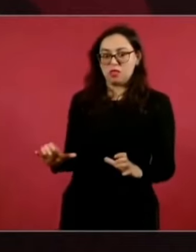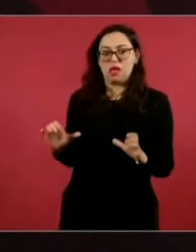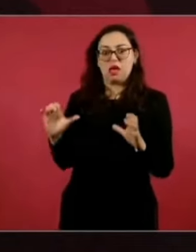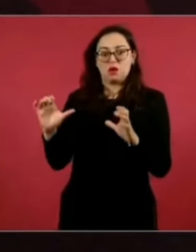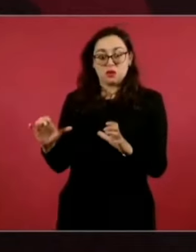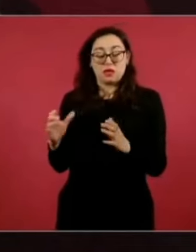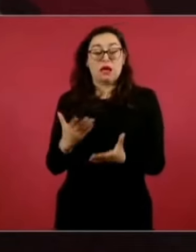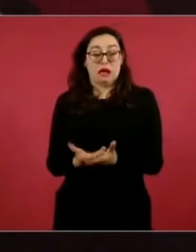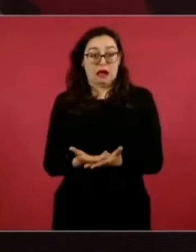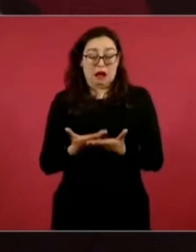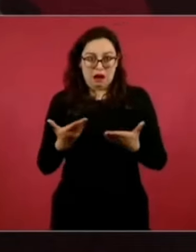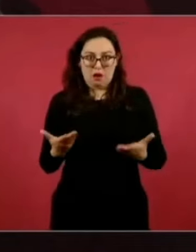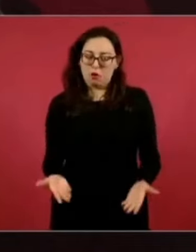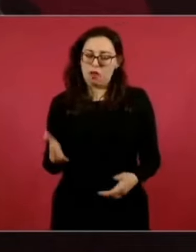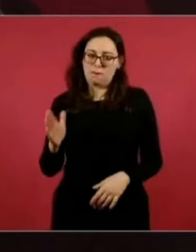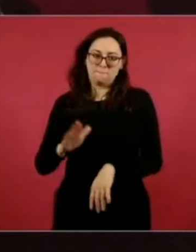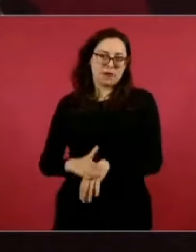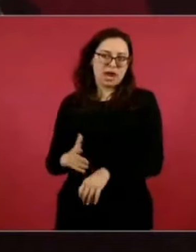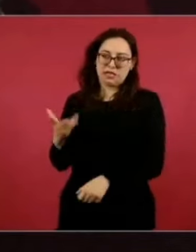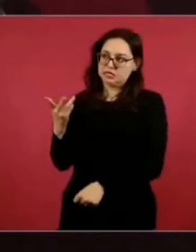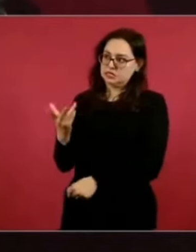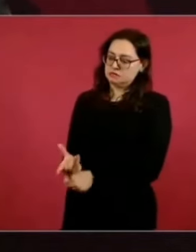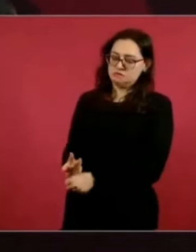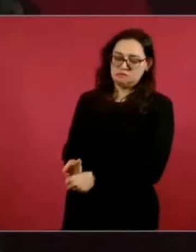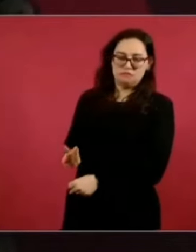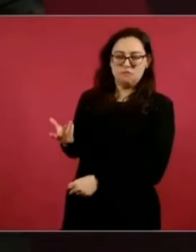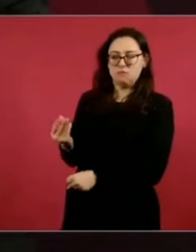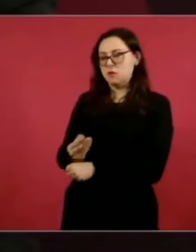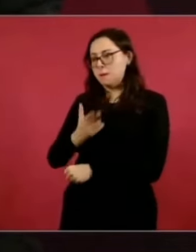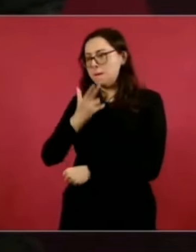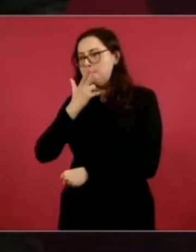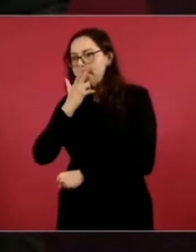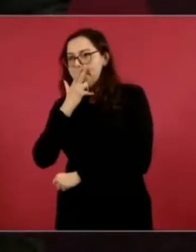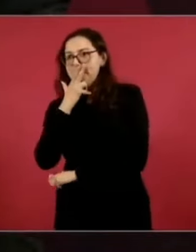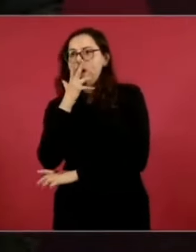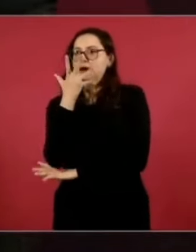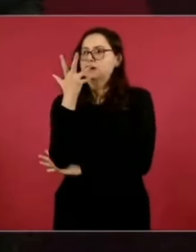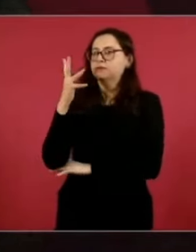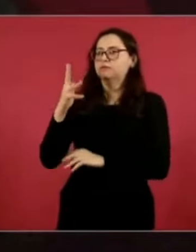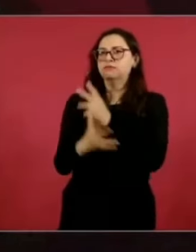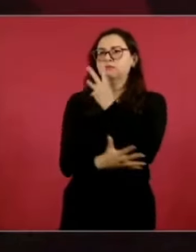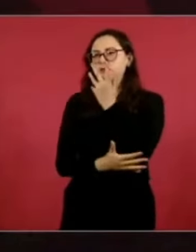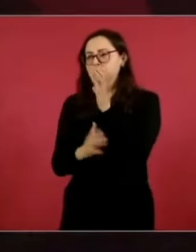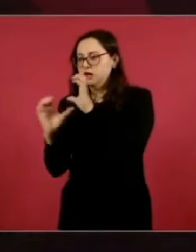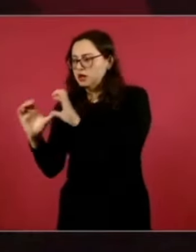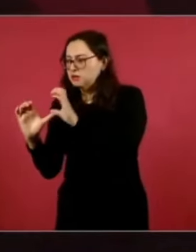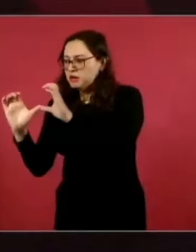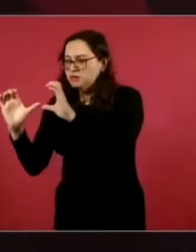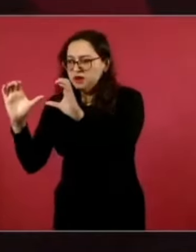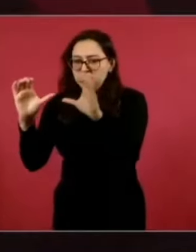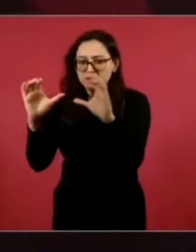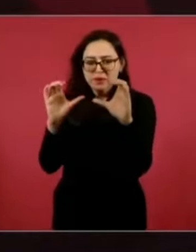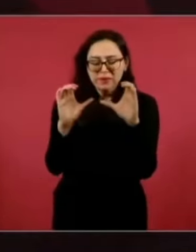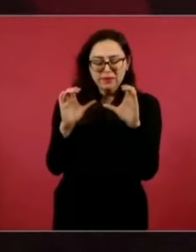procuró eso de manera muy especial por la intervención del